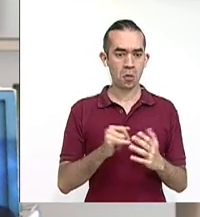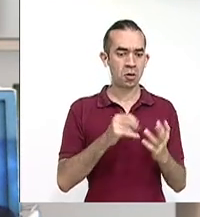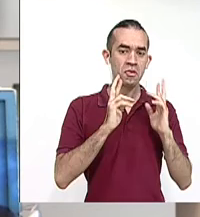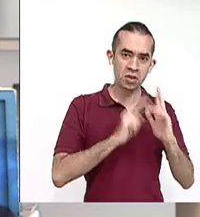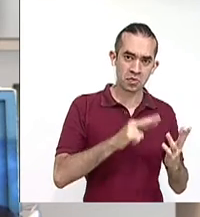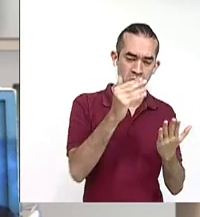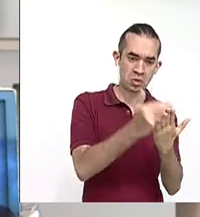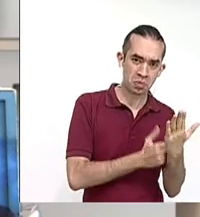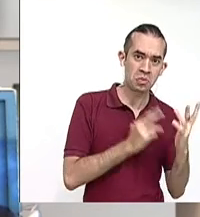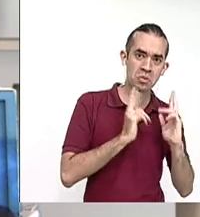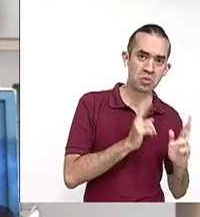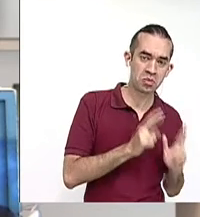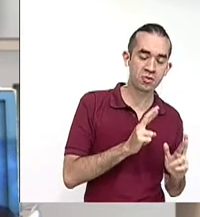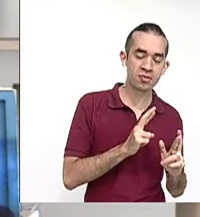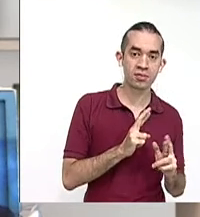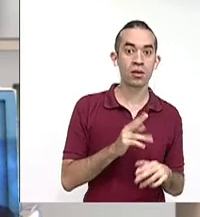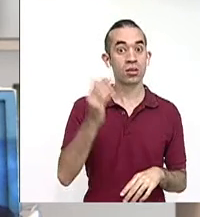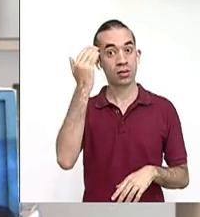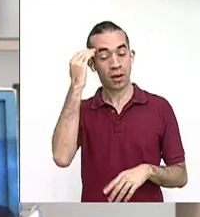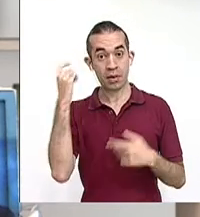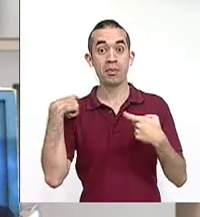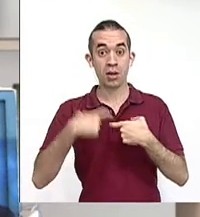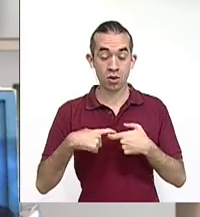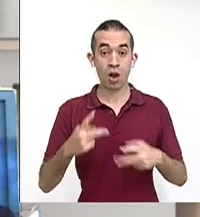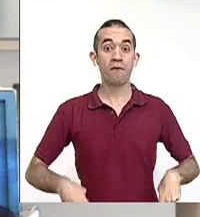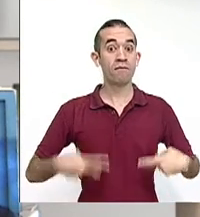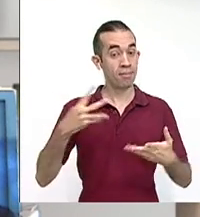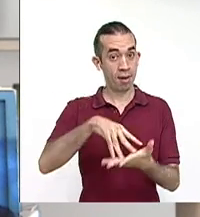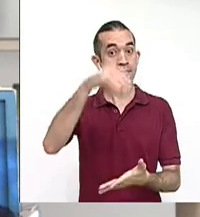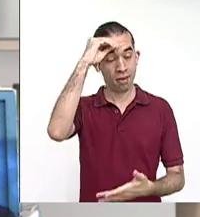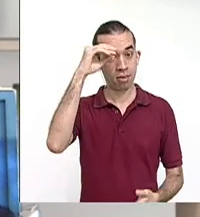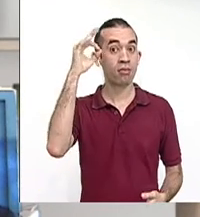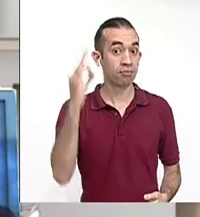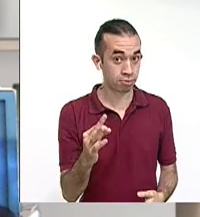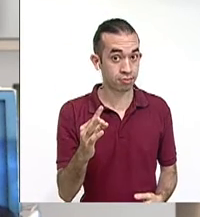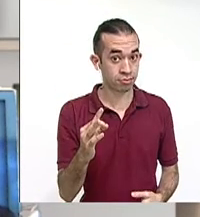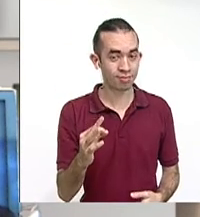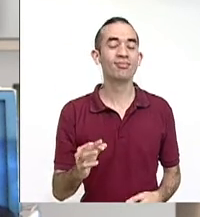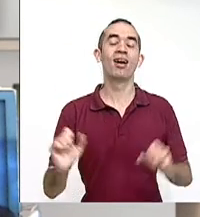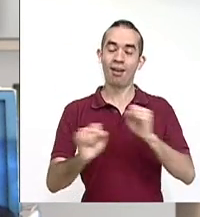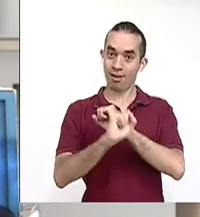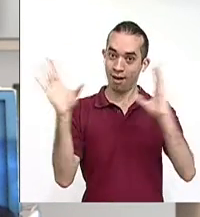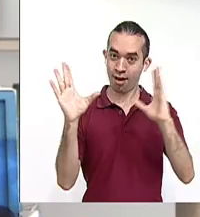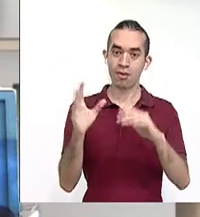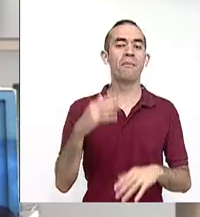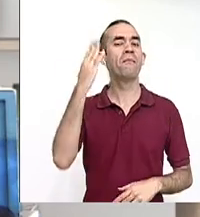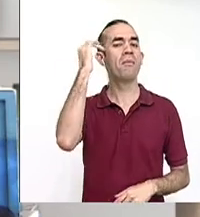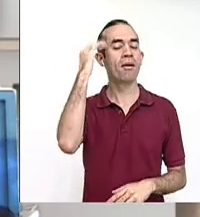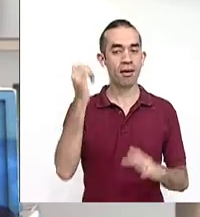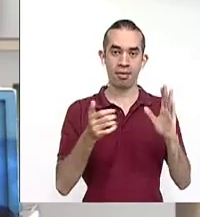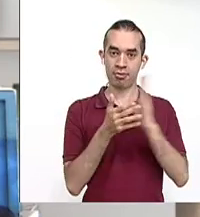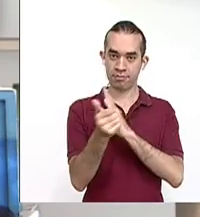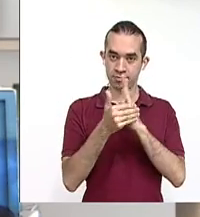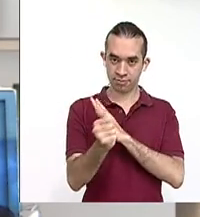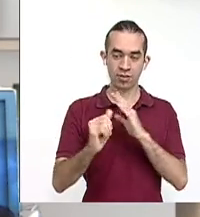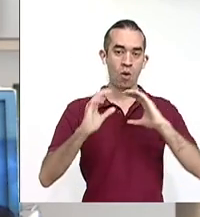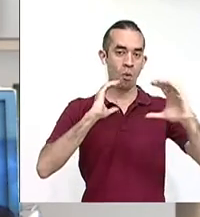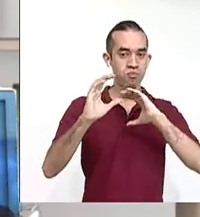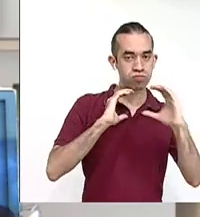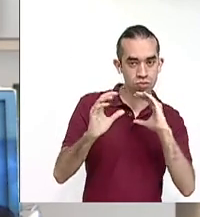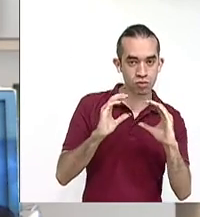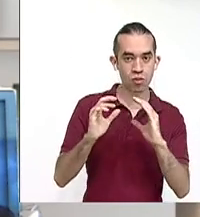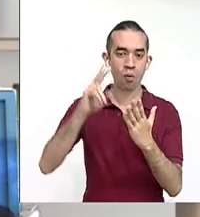Ustedes saben que en español aprendemos para la vida. Claro, porque desarrollamos nuestras habilidades de comunicación,